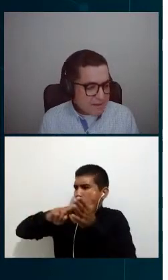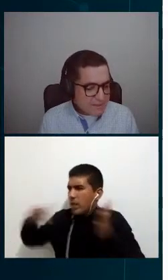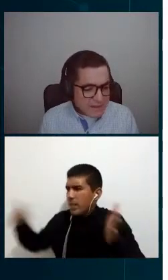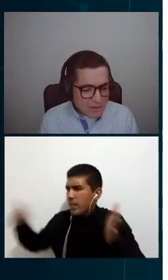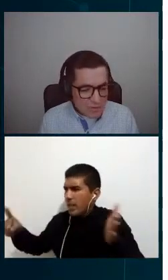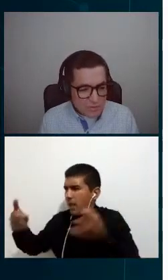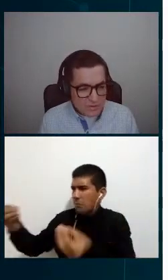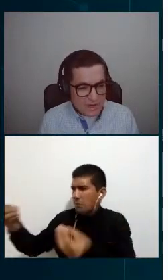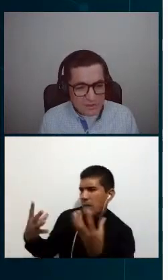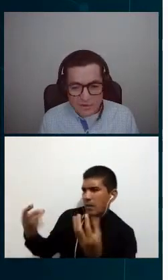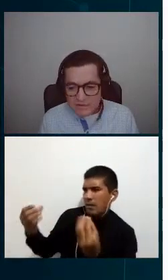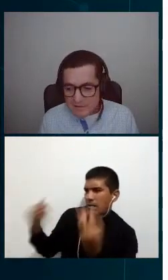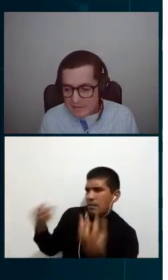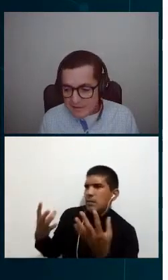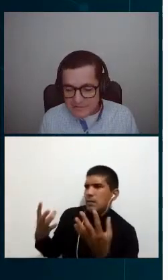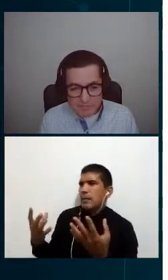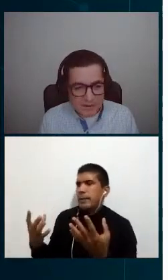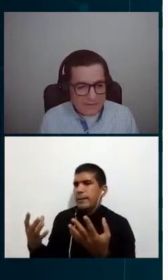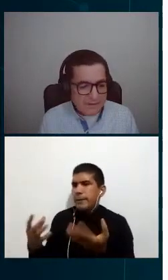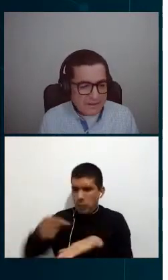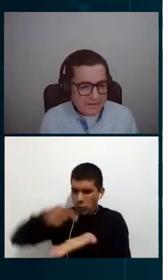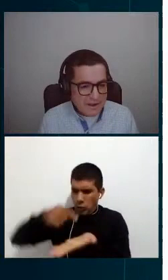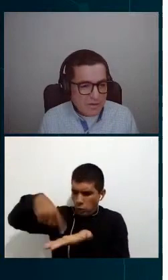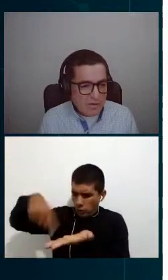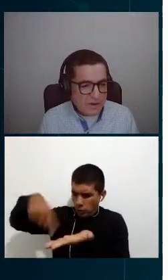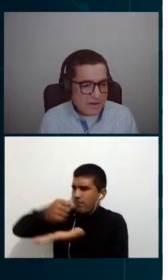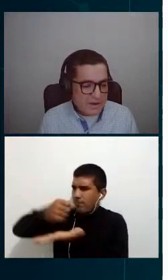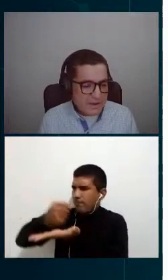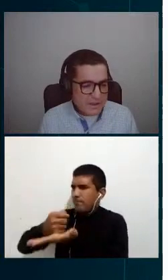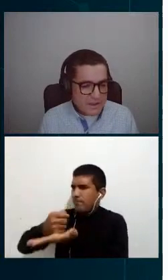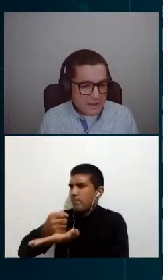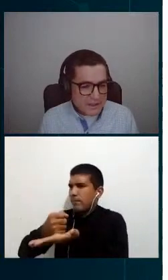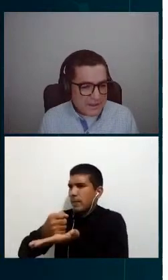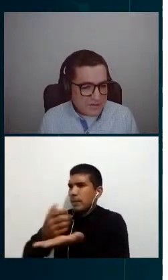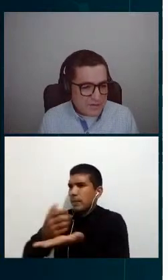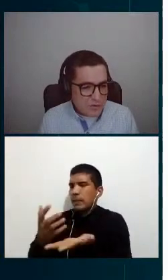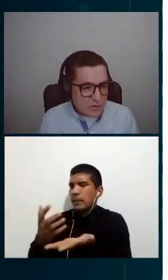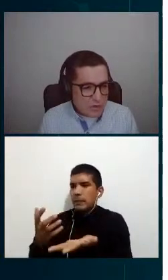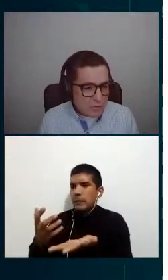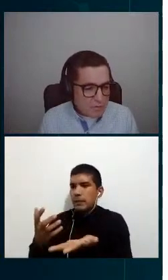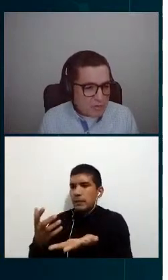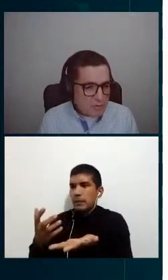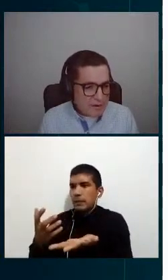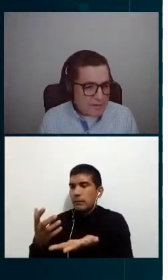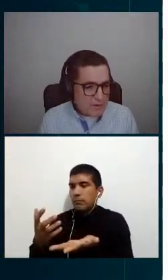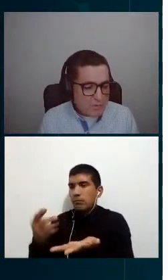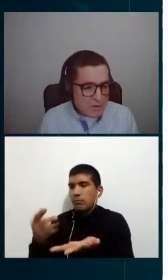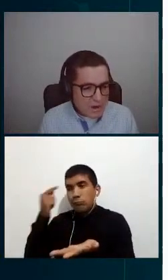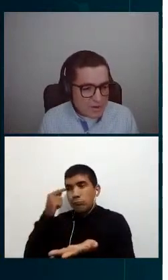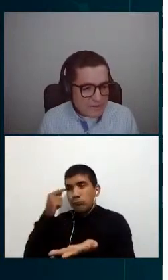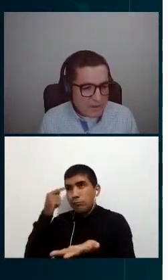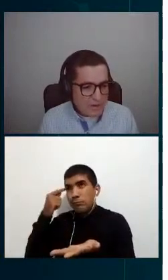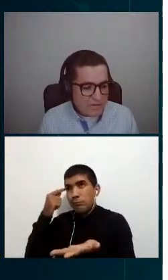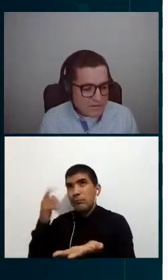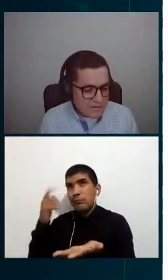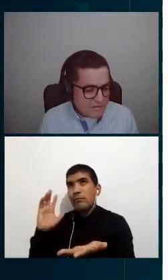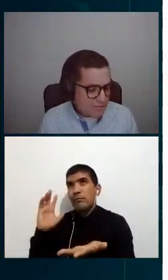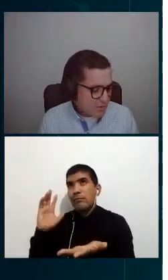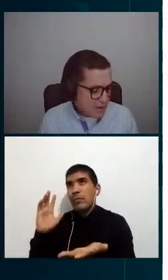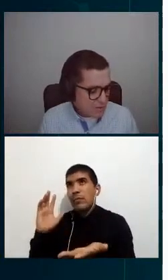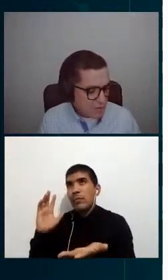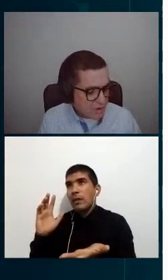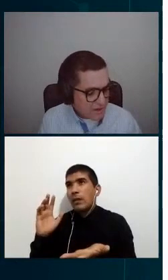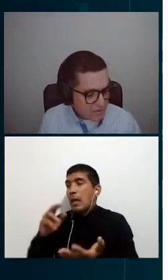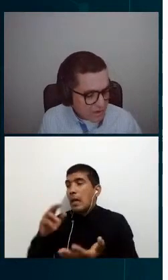la parte del contrato, esa parte es algo que, si nosotros lo podemos compartir como algo retador, es